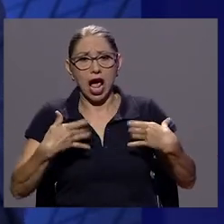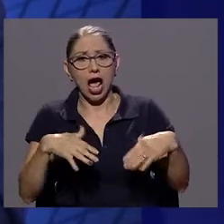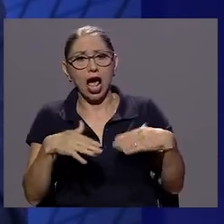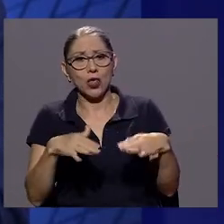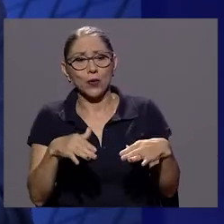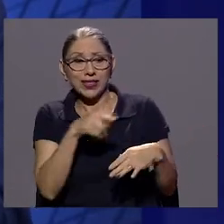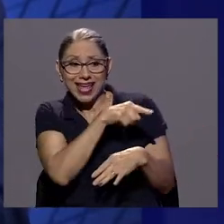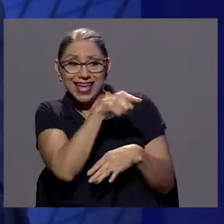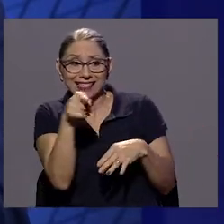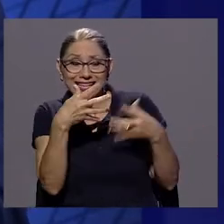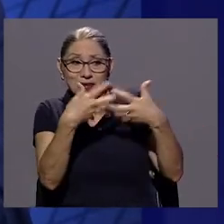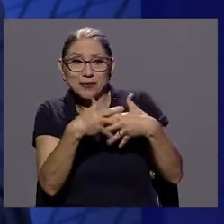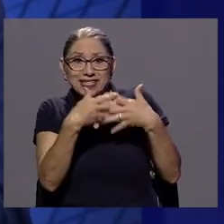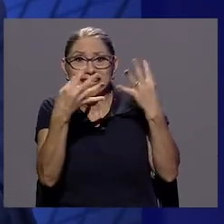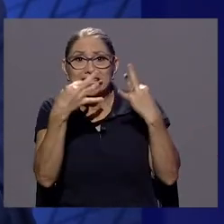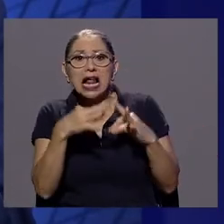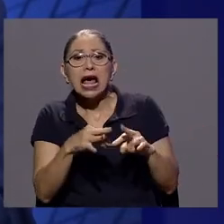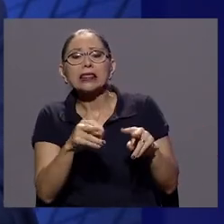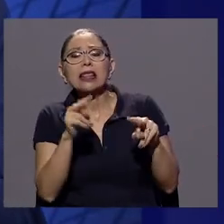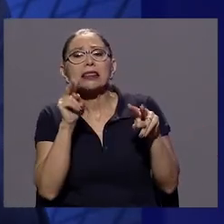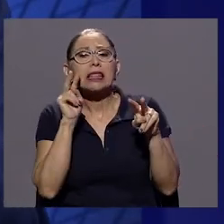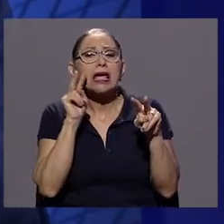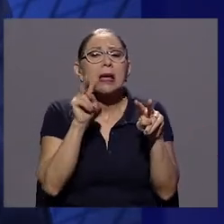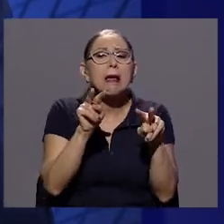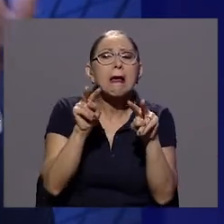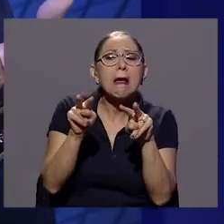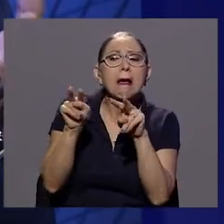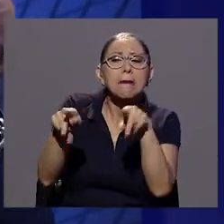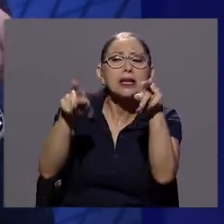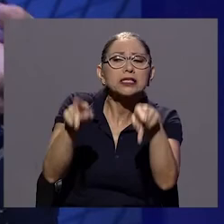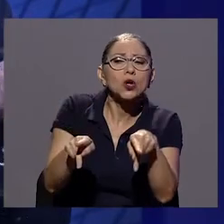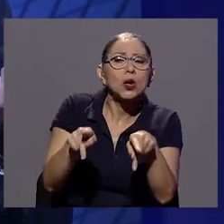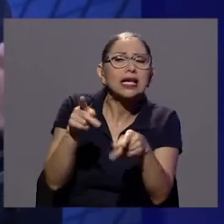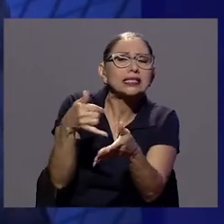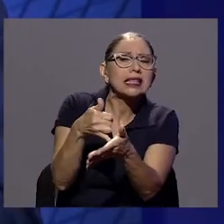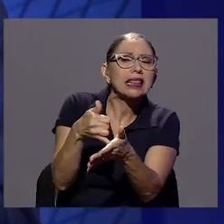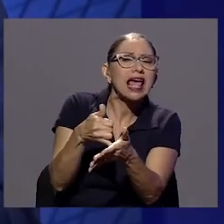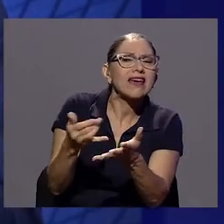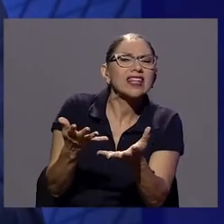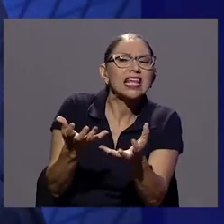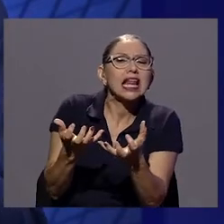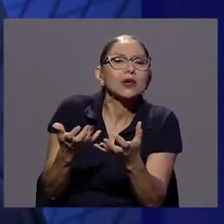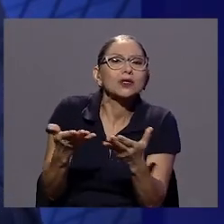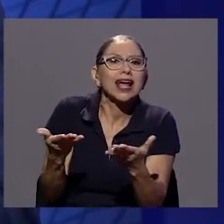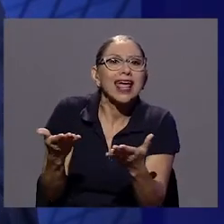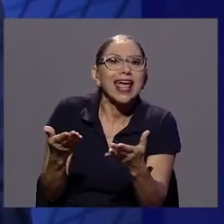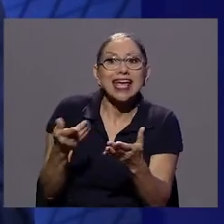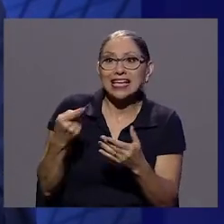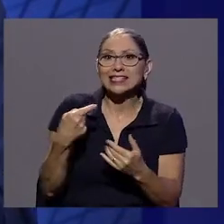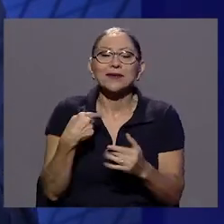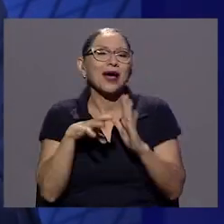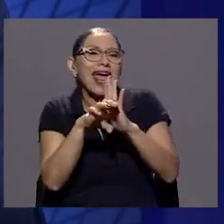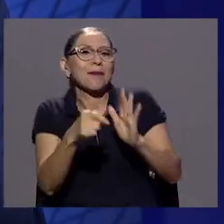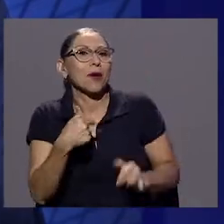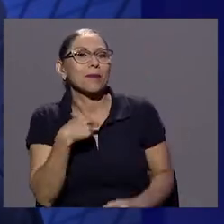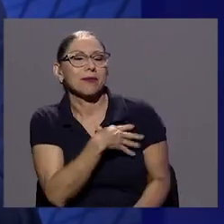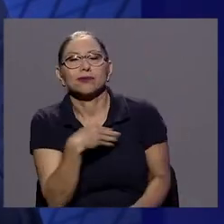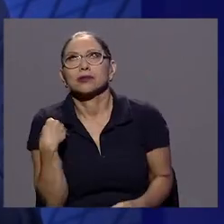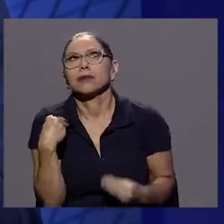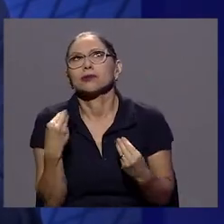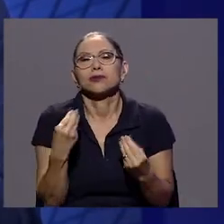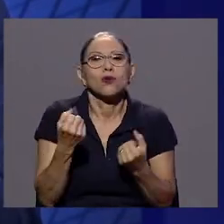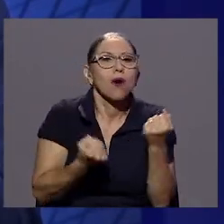bien cuál es mi punto débil, ¿verdad? Si mi punto débil son los automóviles, entonces me aparecen muchas ofertas, ¿verdad? De las ferias de